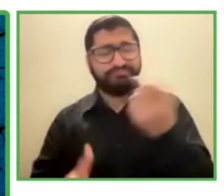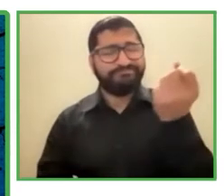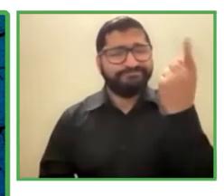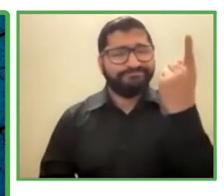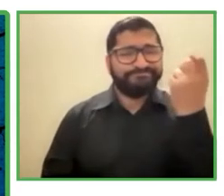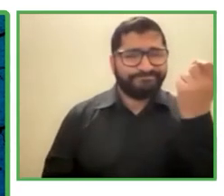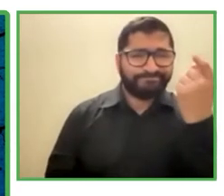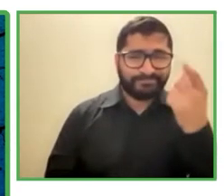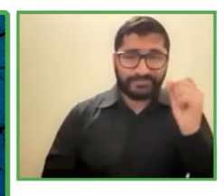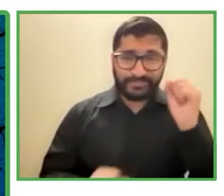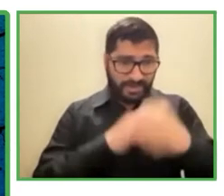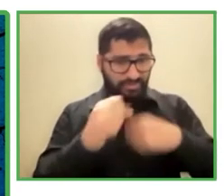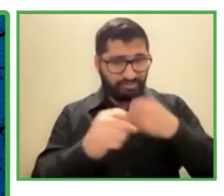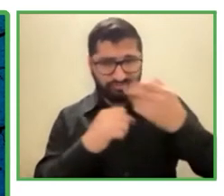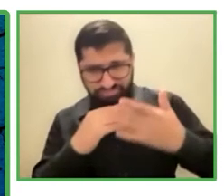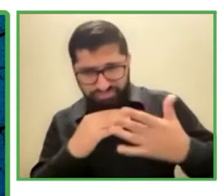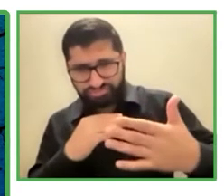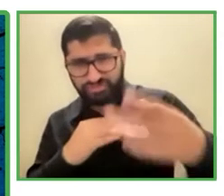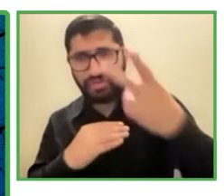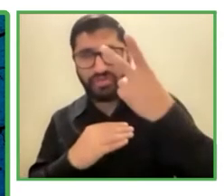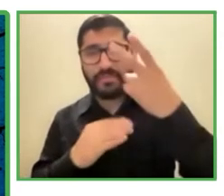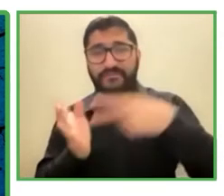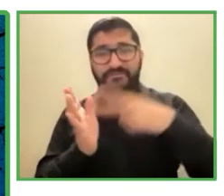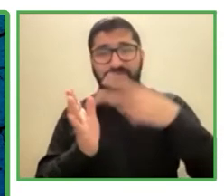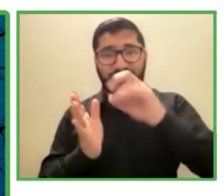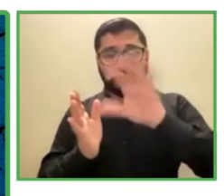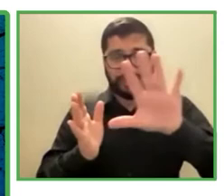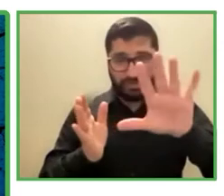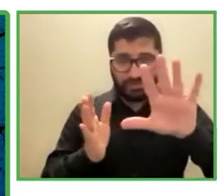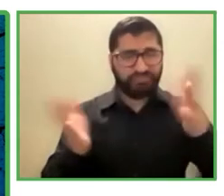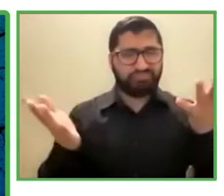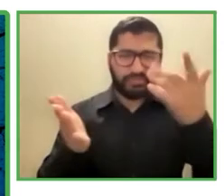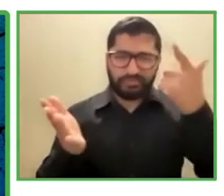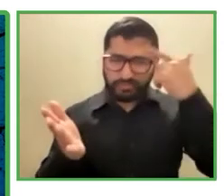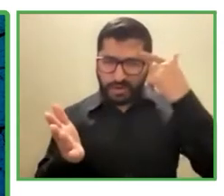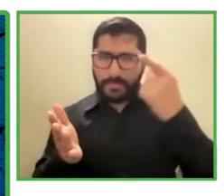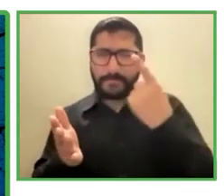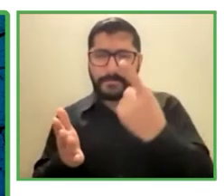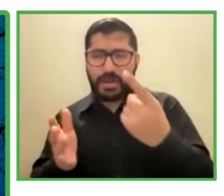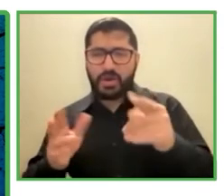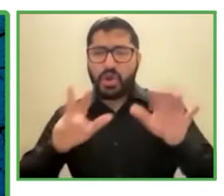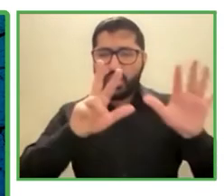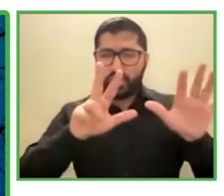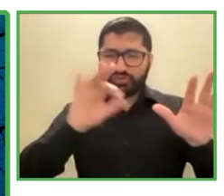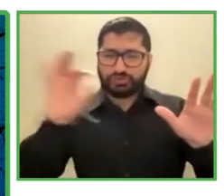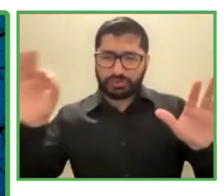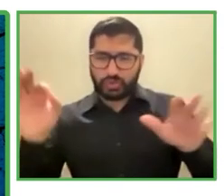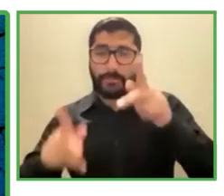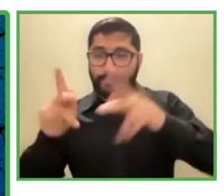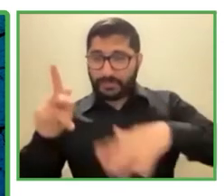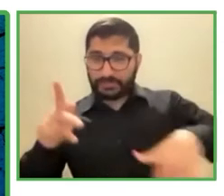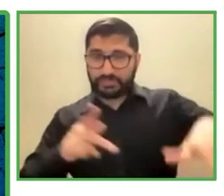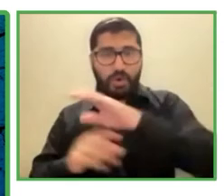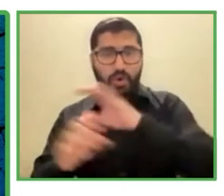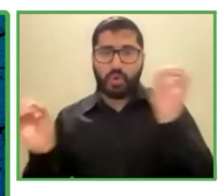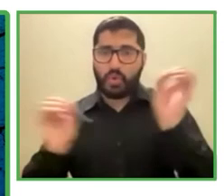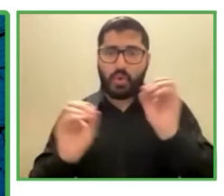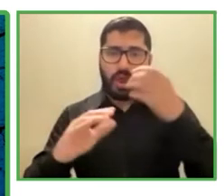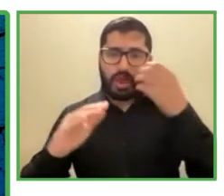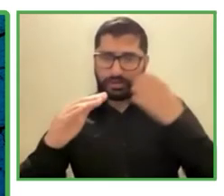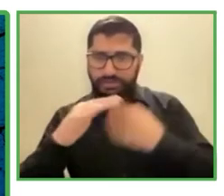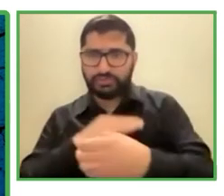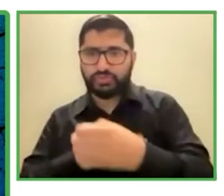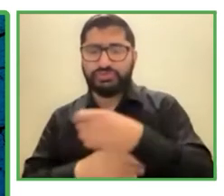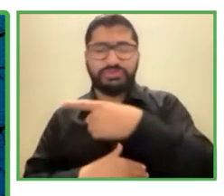ser 1800 millones de personas que ahora no van a tener el acceso al 100% del agua eso ya lo estamos viendo